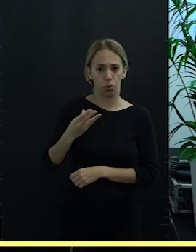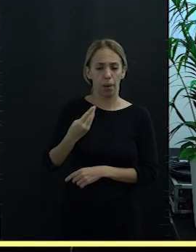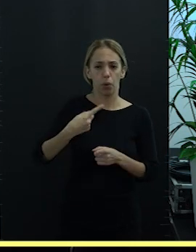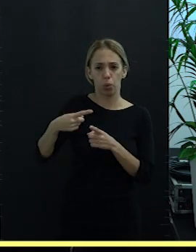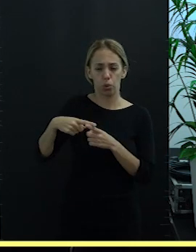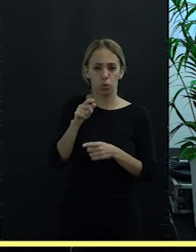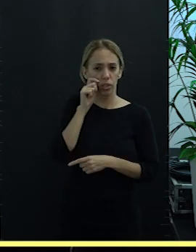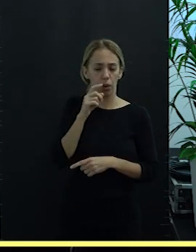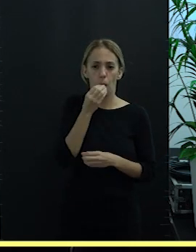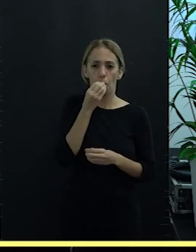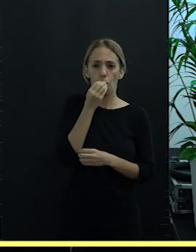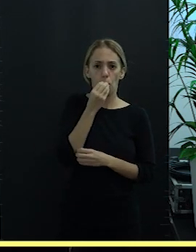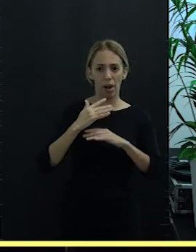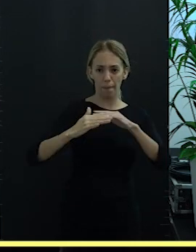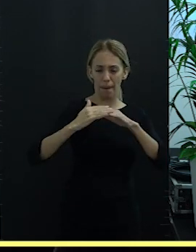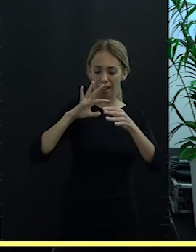Buenamar aquí en Canarias.